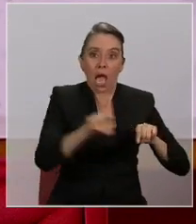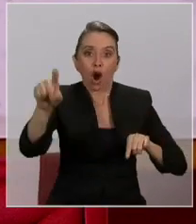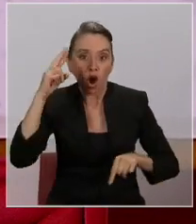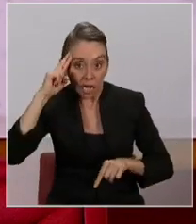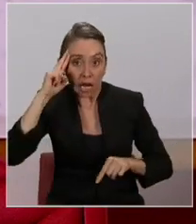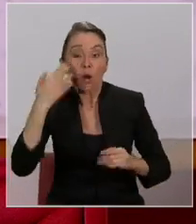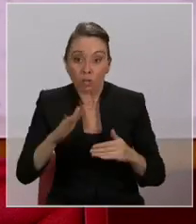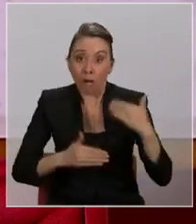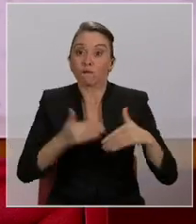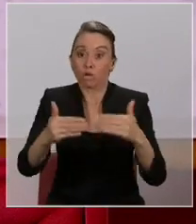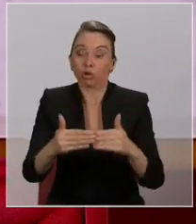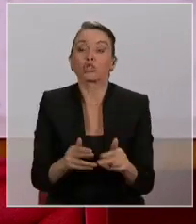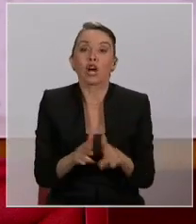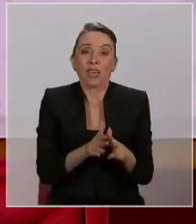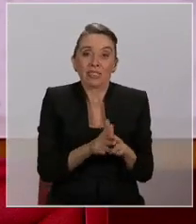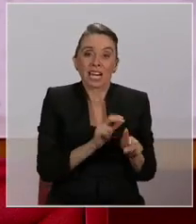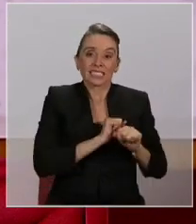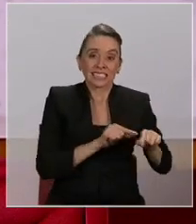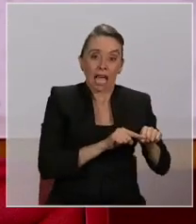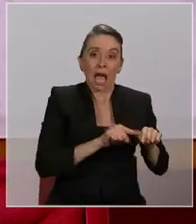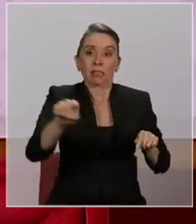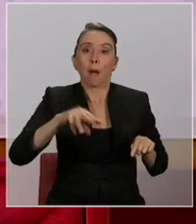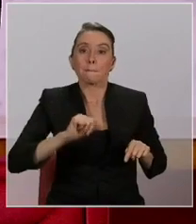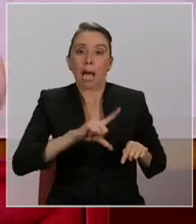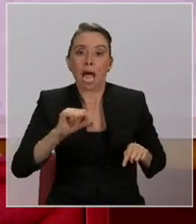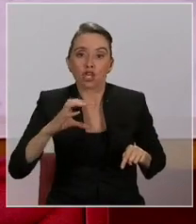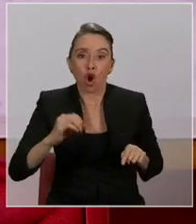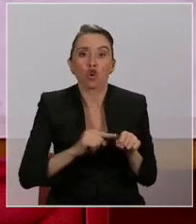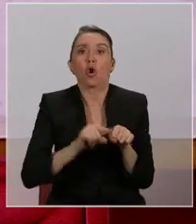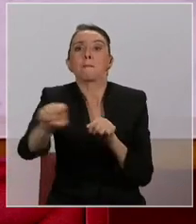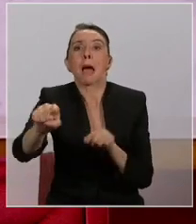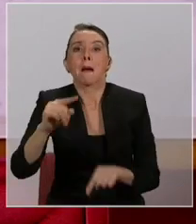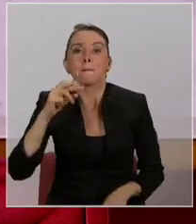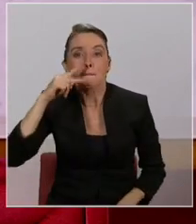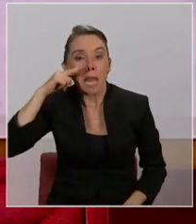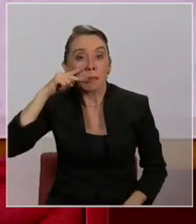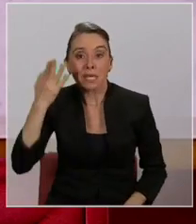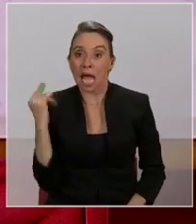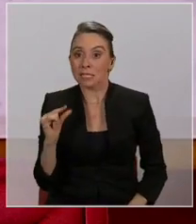pleno funcionamiento, el tren Santiago Mayoco Melipilla, que acabamos de anunciar,